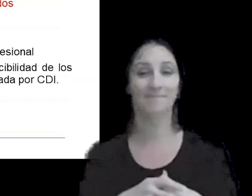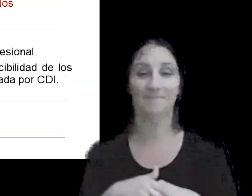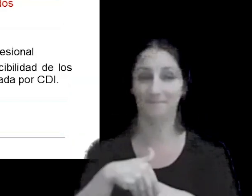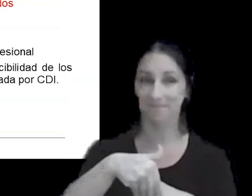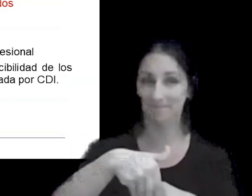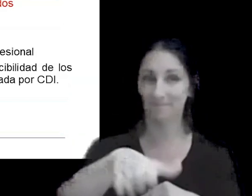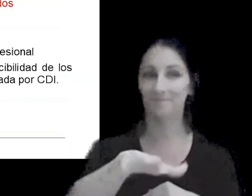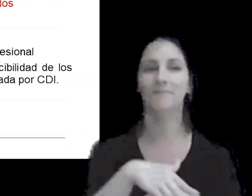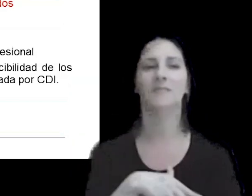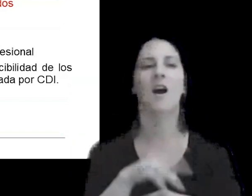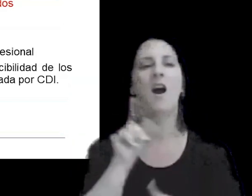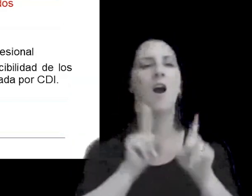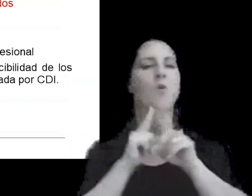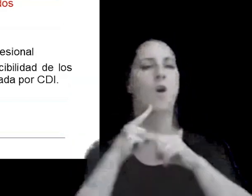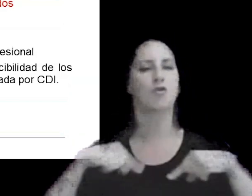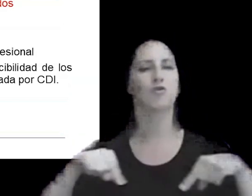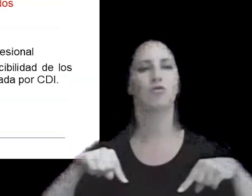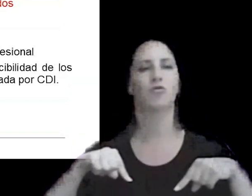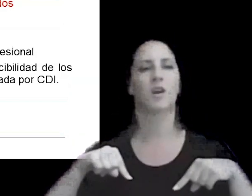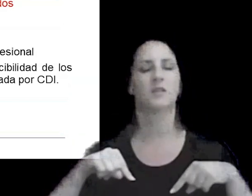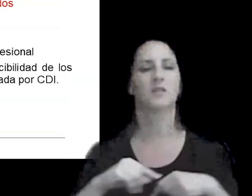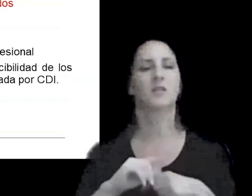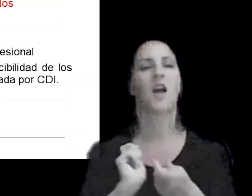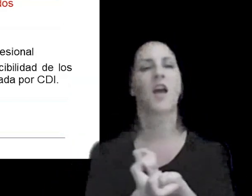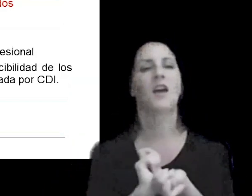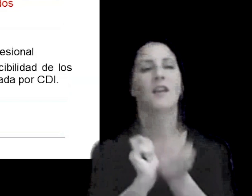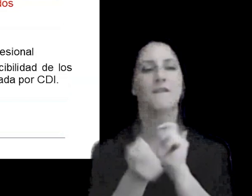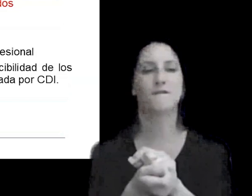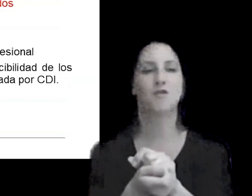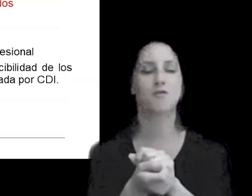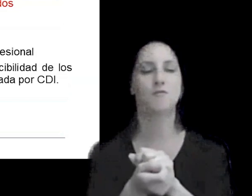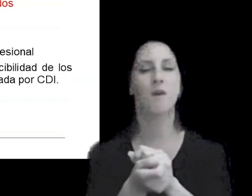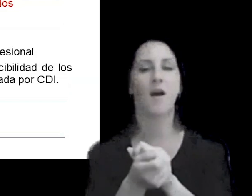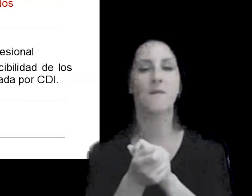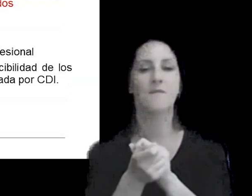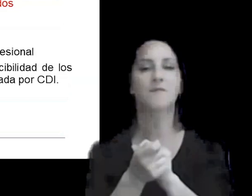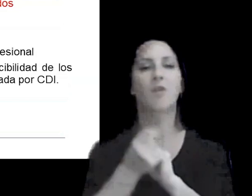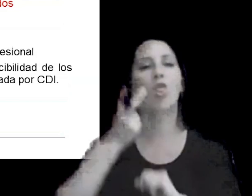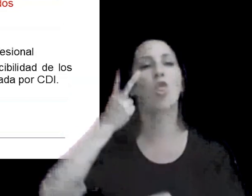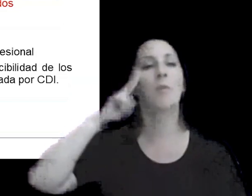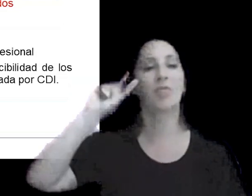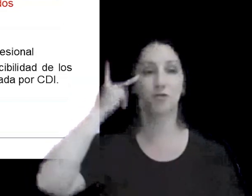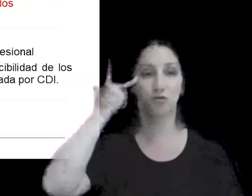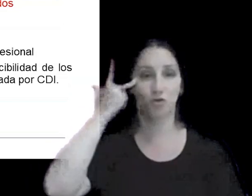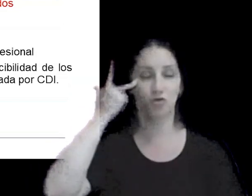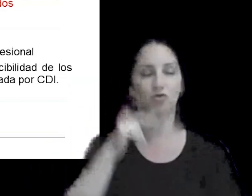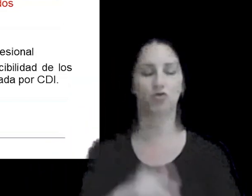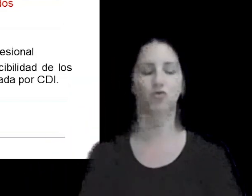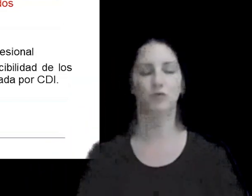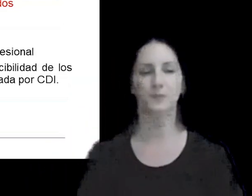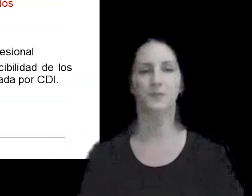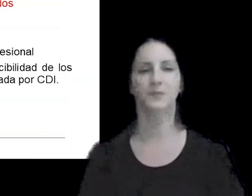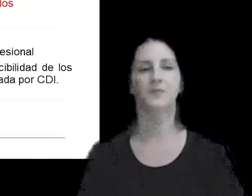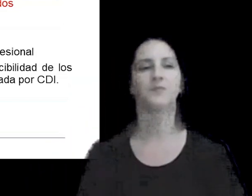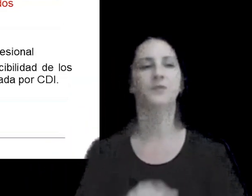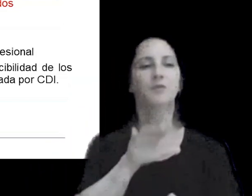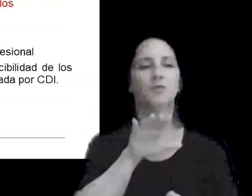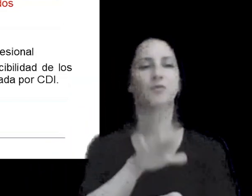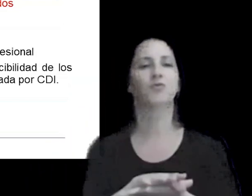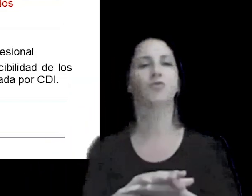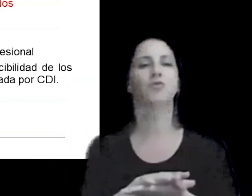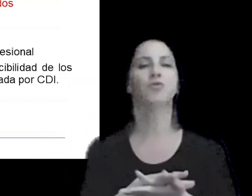referencias a la reforma del 2018 en materia de